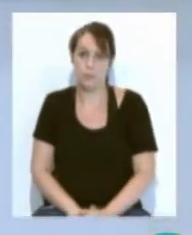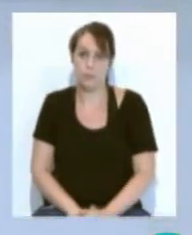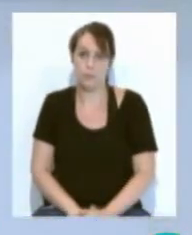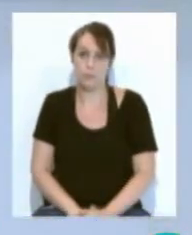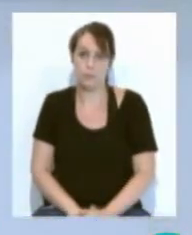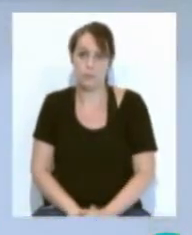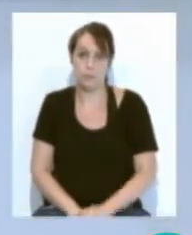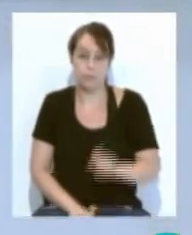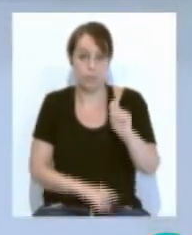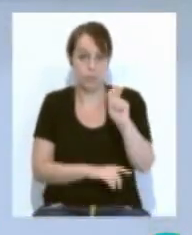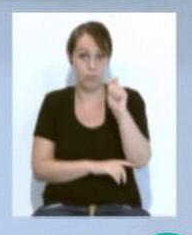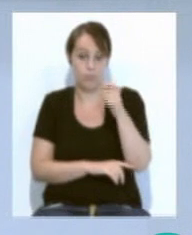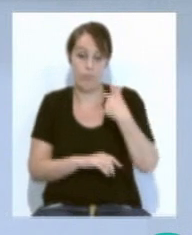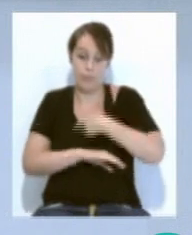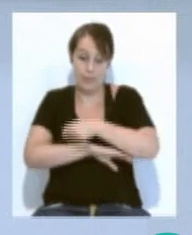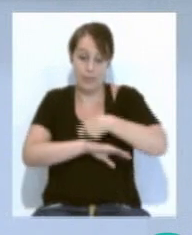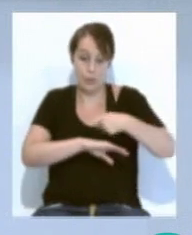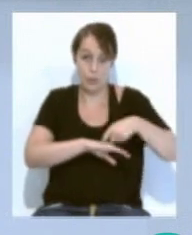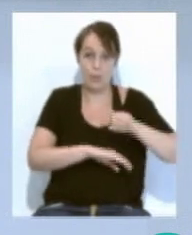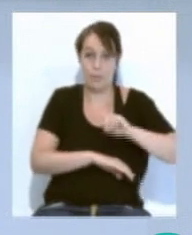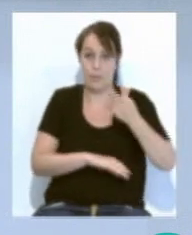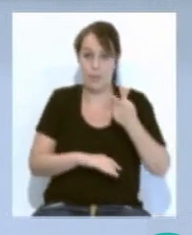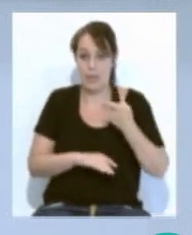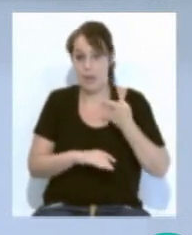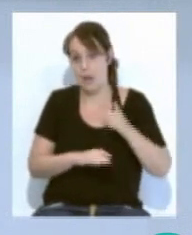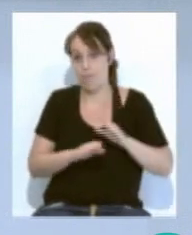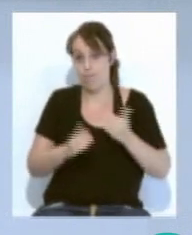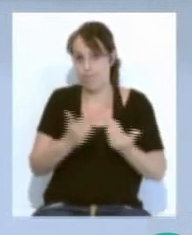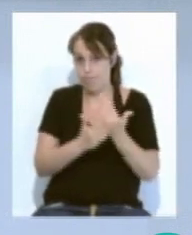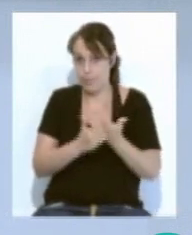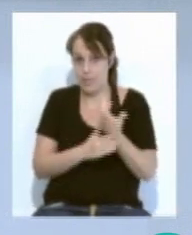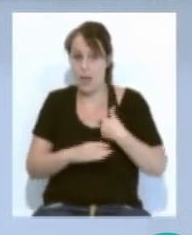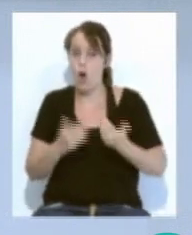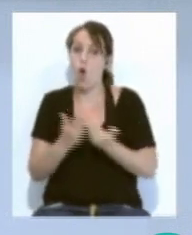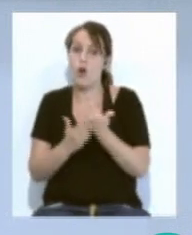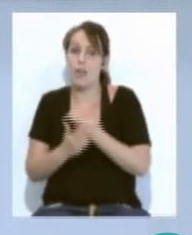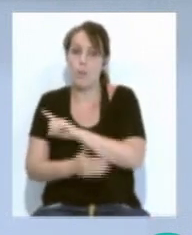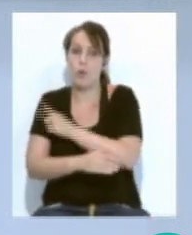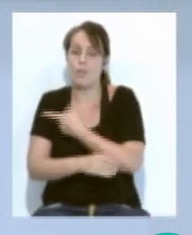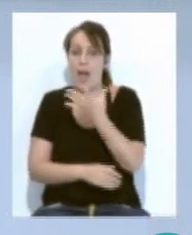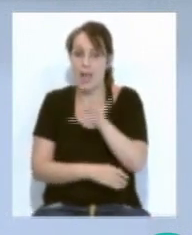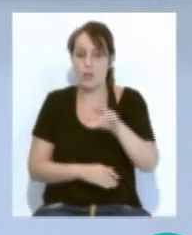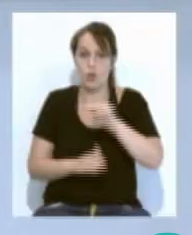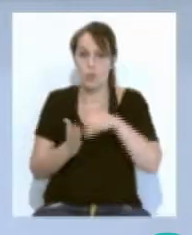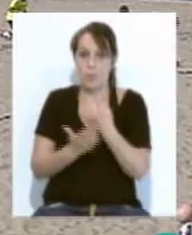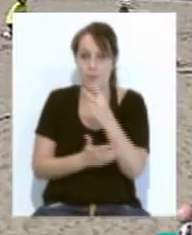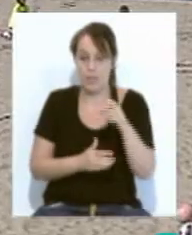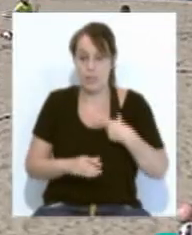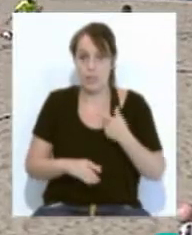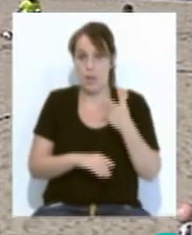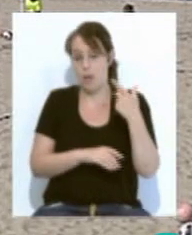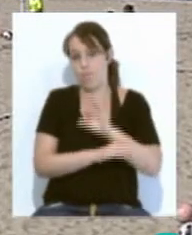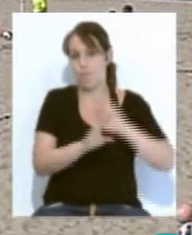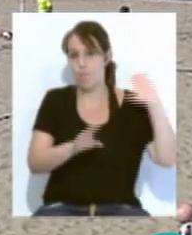Y la victoria acoge este miércoles la primera sesión de las jornadas deportivas Cracks 2020. La jugadora de Balomano